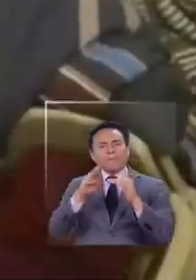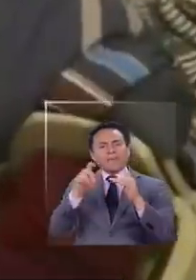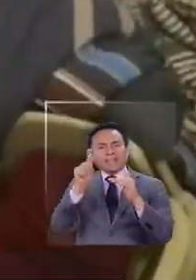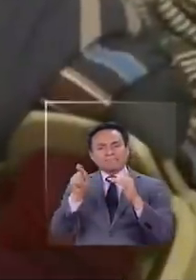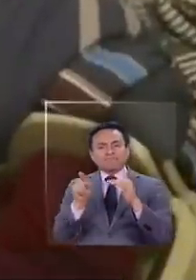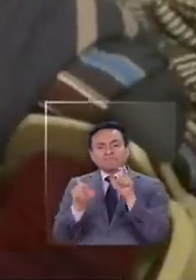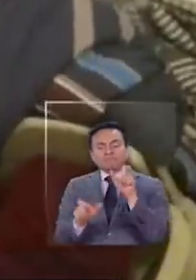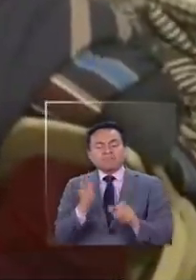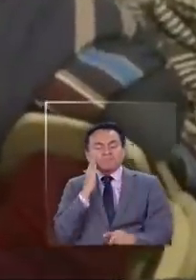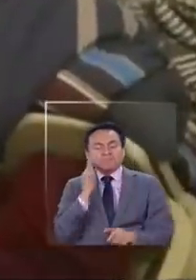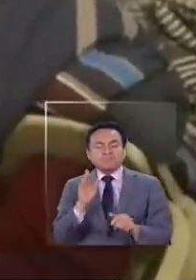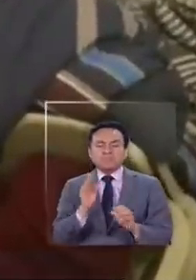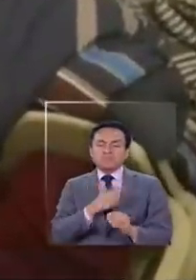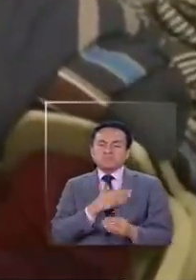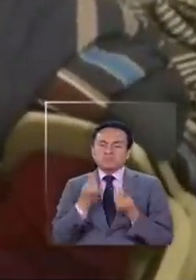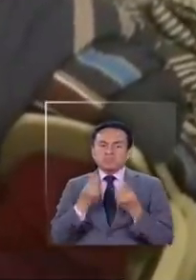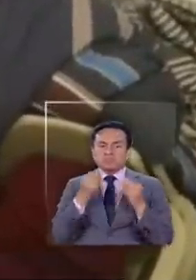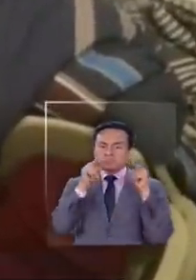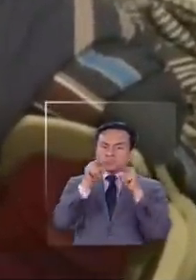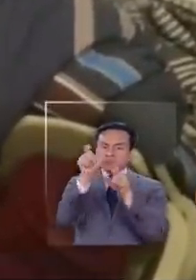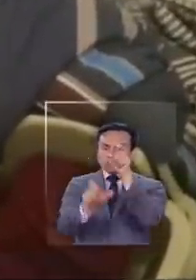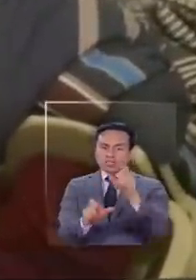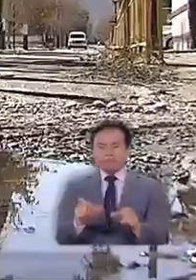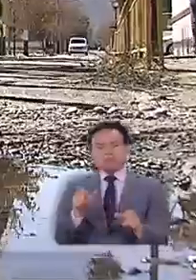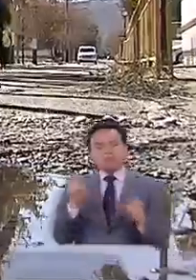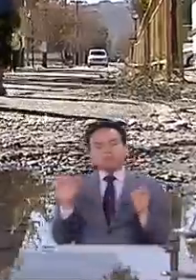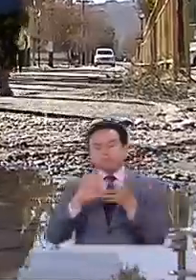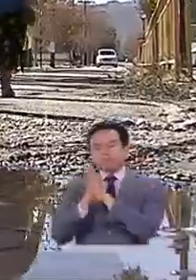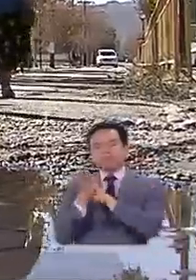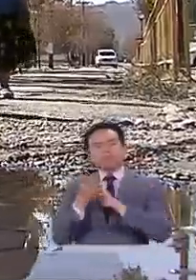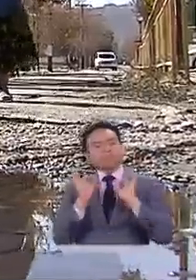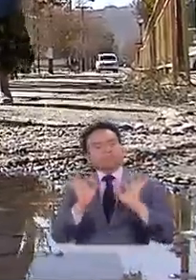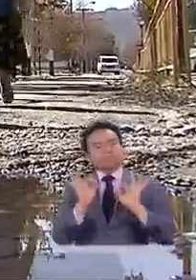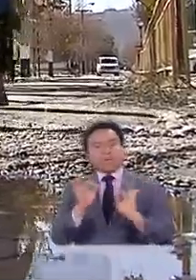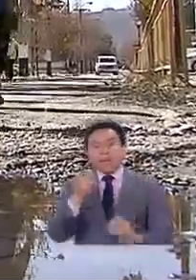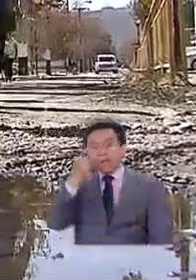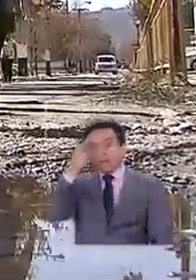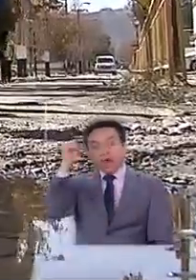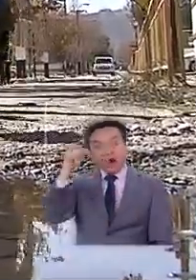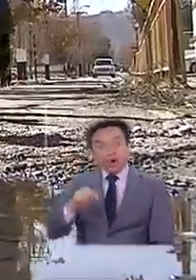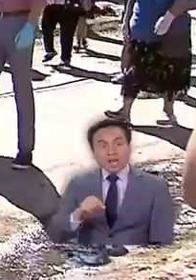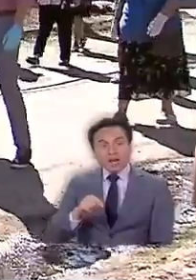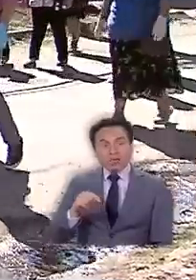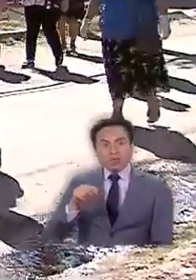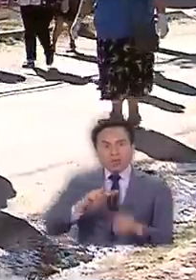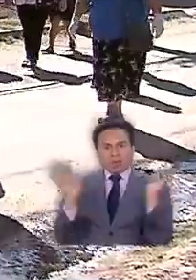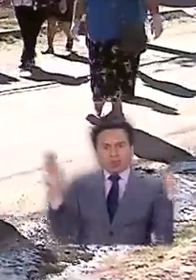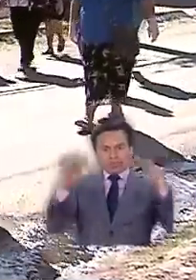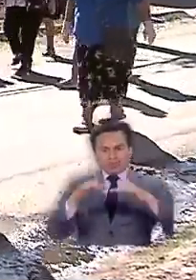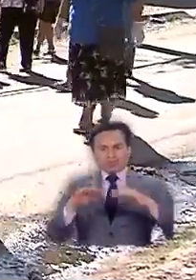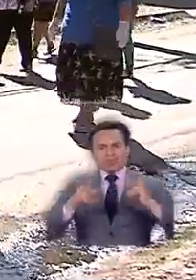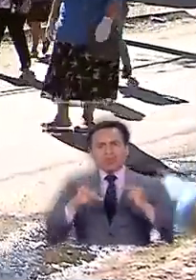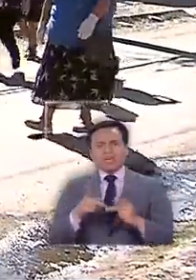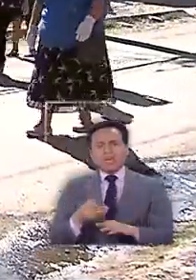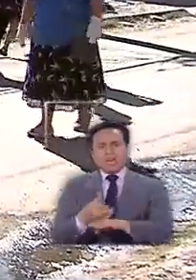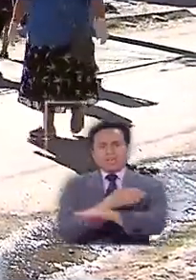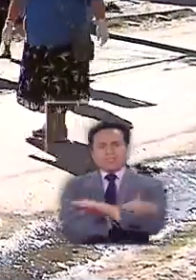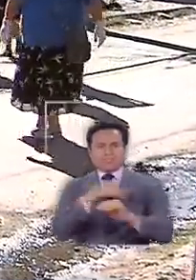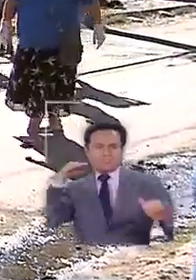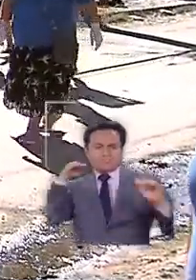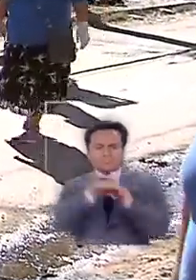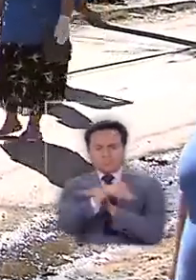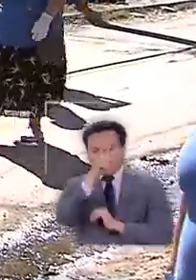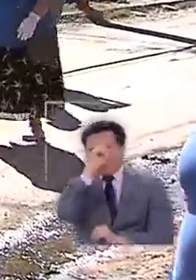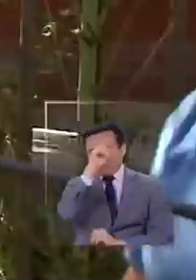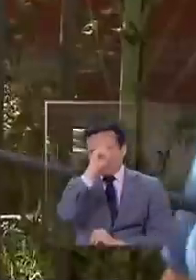bondadoso. La visión hacia su persona era casi transversal. Sin embargo, ahora, su último acto, antes de ser internado en un